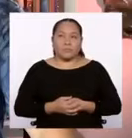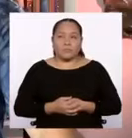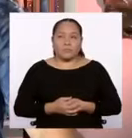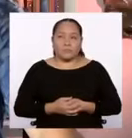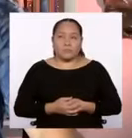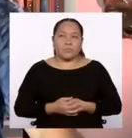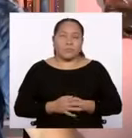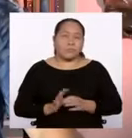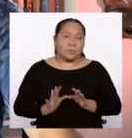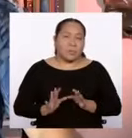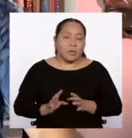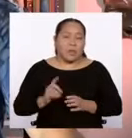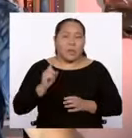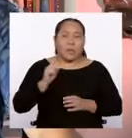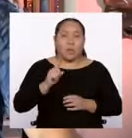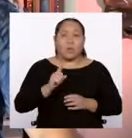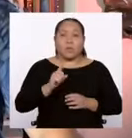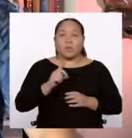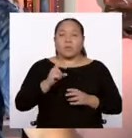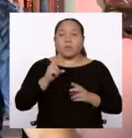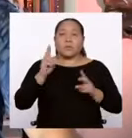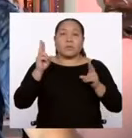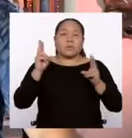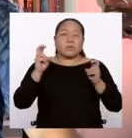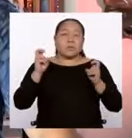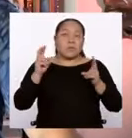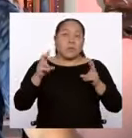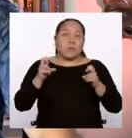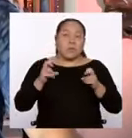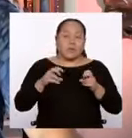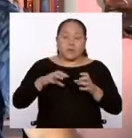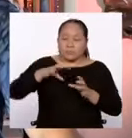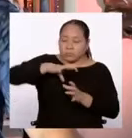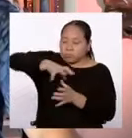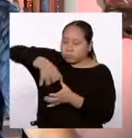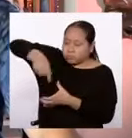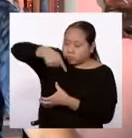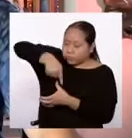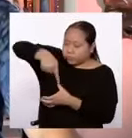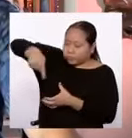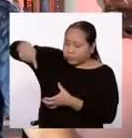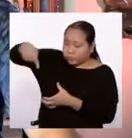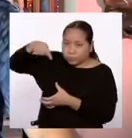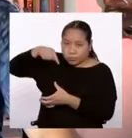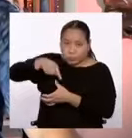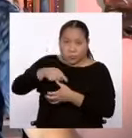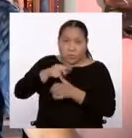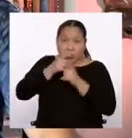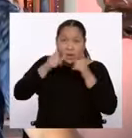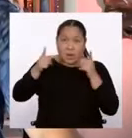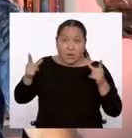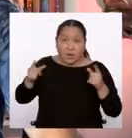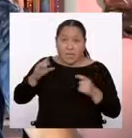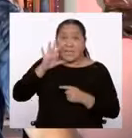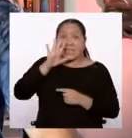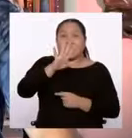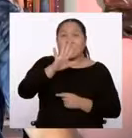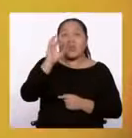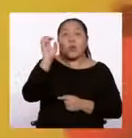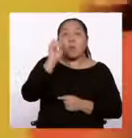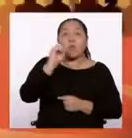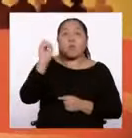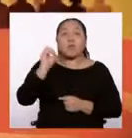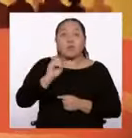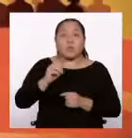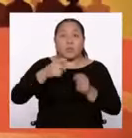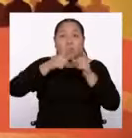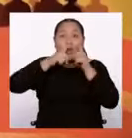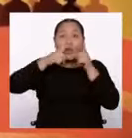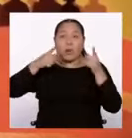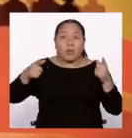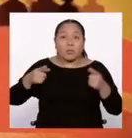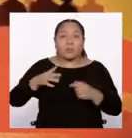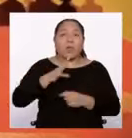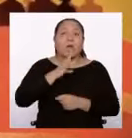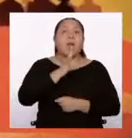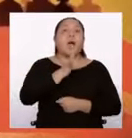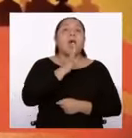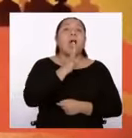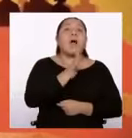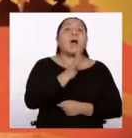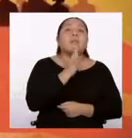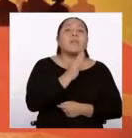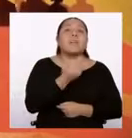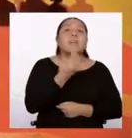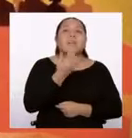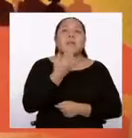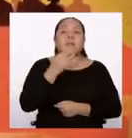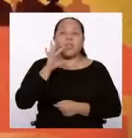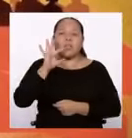¿Qué pasa con la distribución de las lenguas? El 5% de las lenguas son habladas por el 95